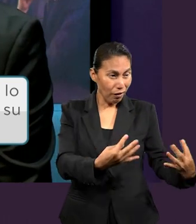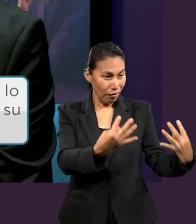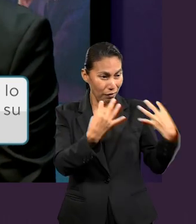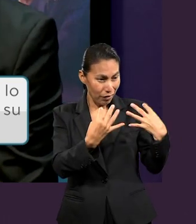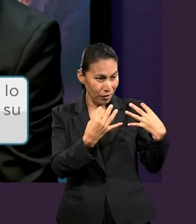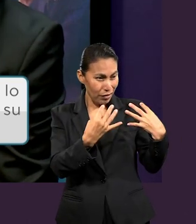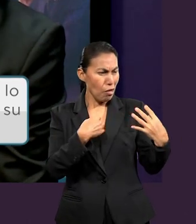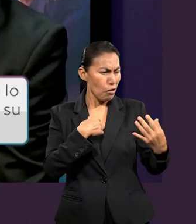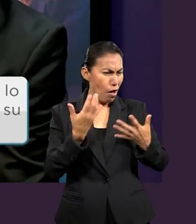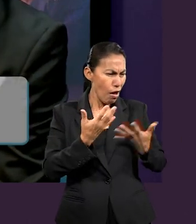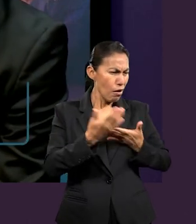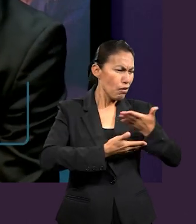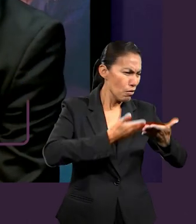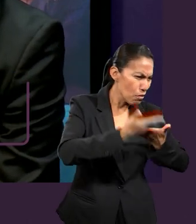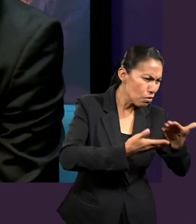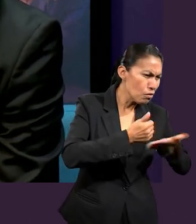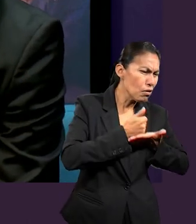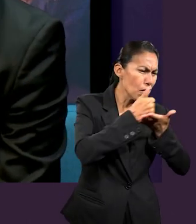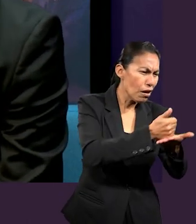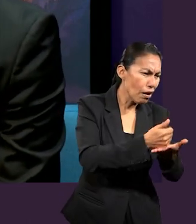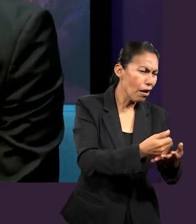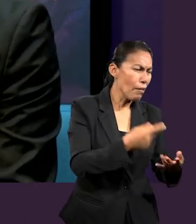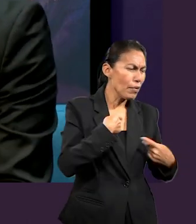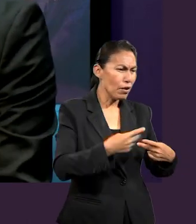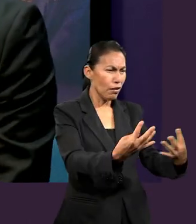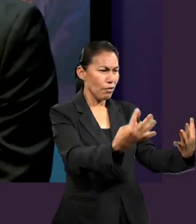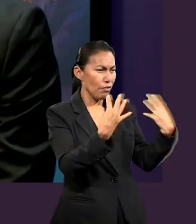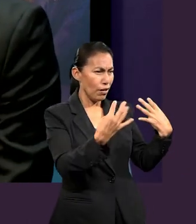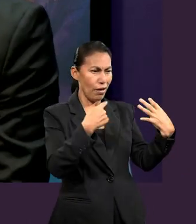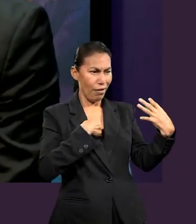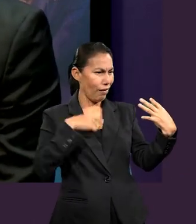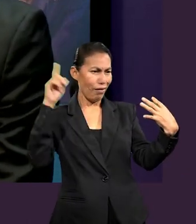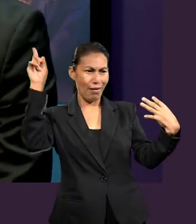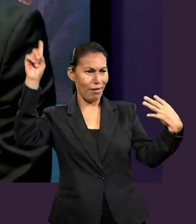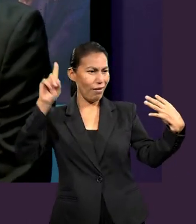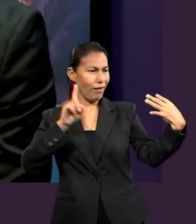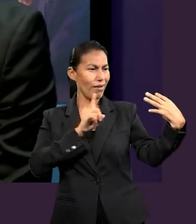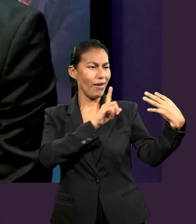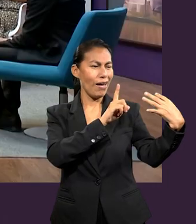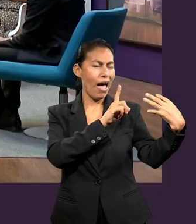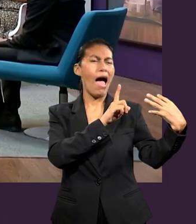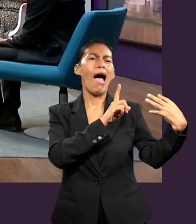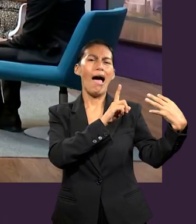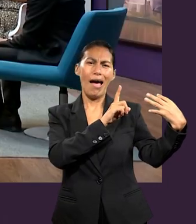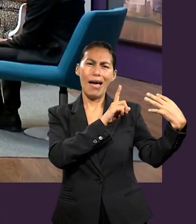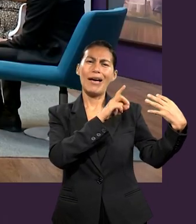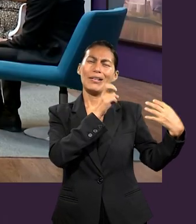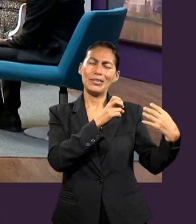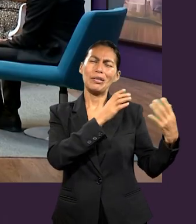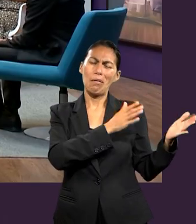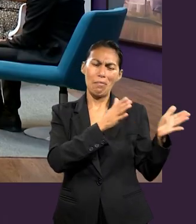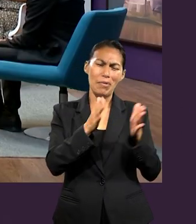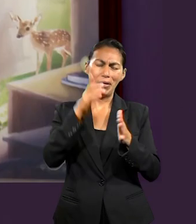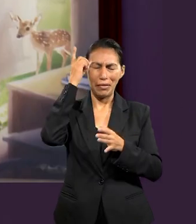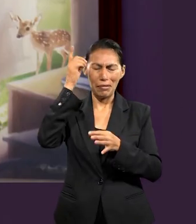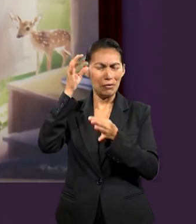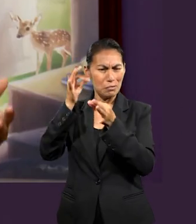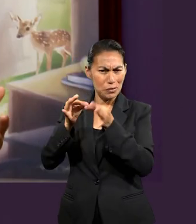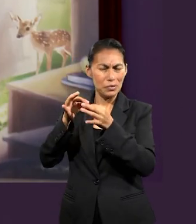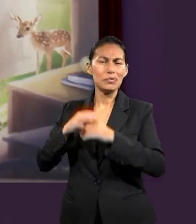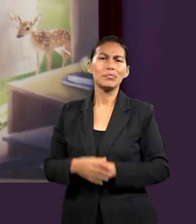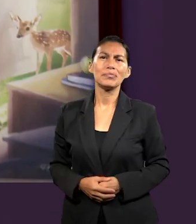a los demás, demos gloria a Él porque somos parte del plan que Él puso desde el principio. Ok. Yo había mencionado el plan